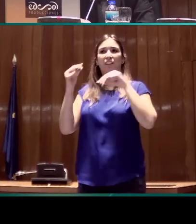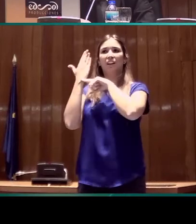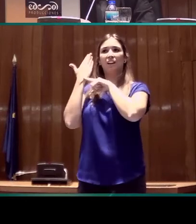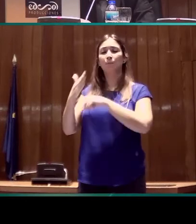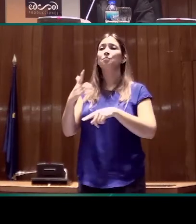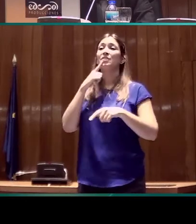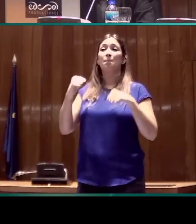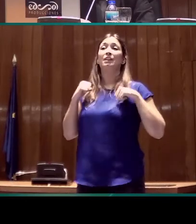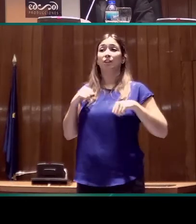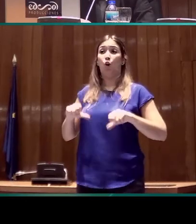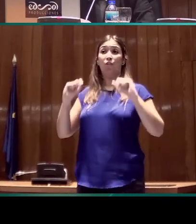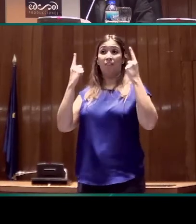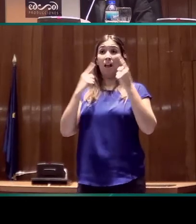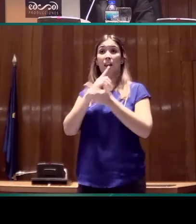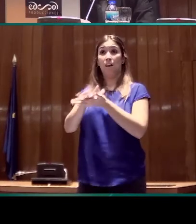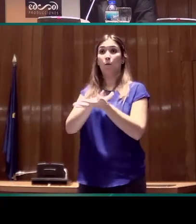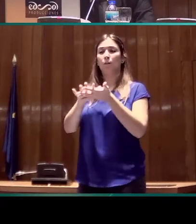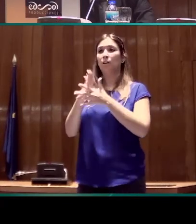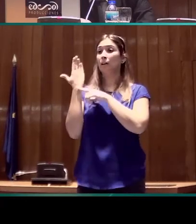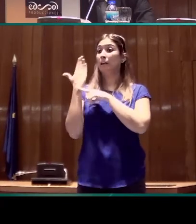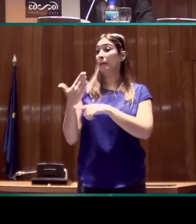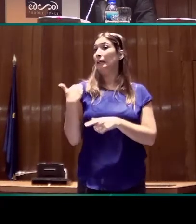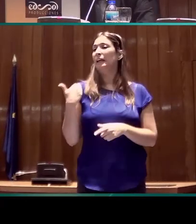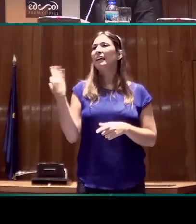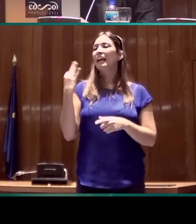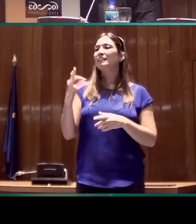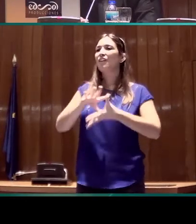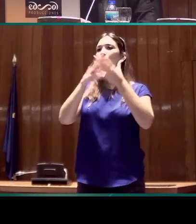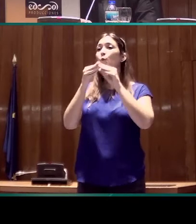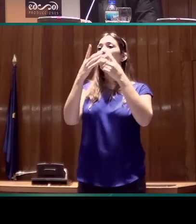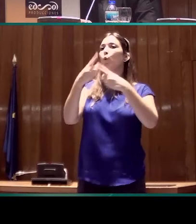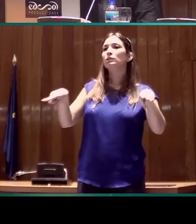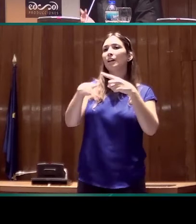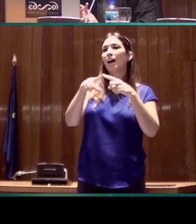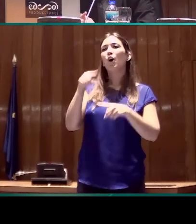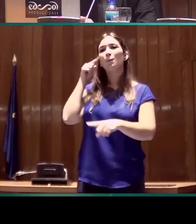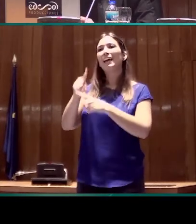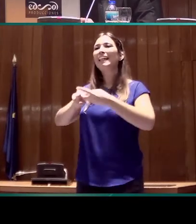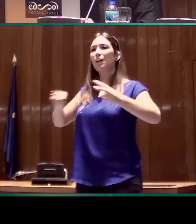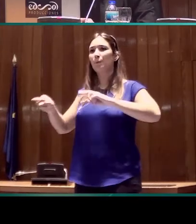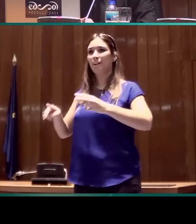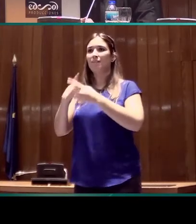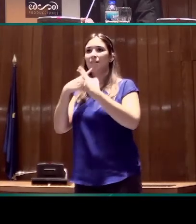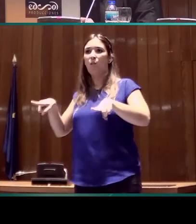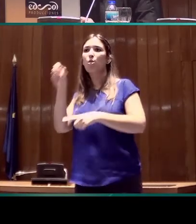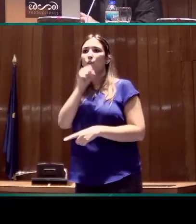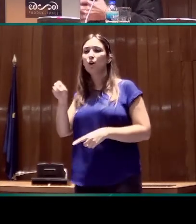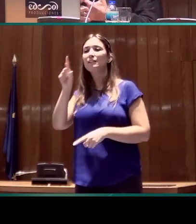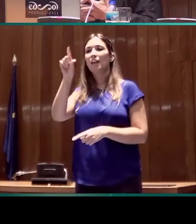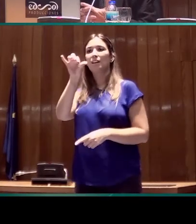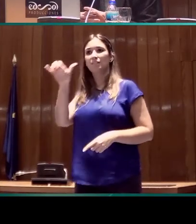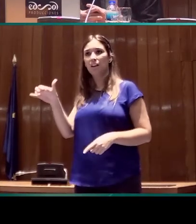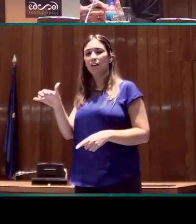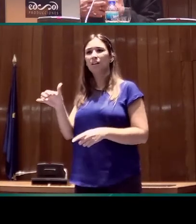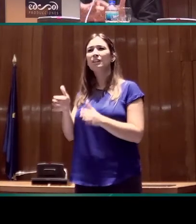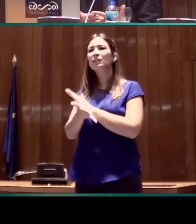máster oficial de lengua de señas, que es sobre la adaptación de parámetros musicales a la interpretación de canciones a la lengua de signos española de manera